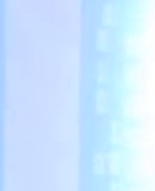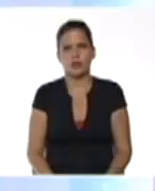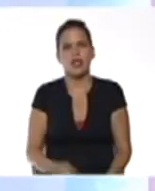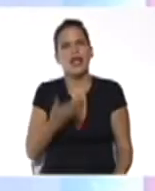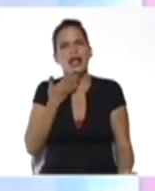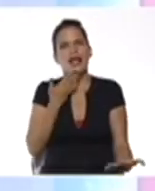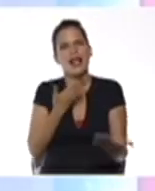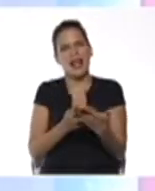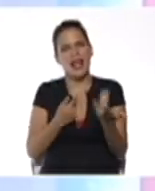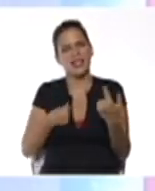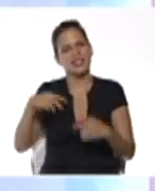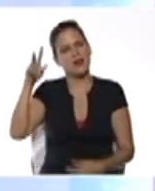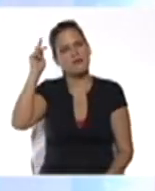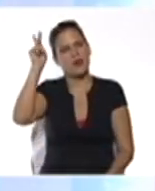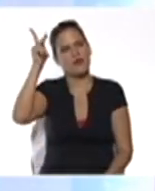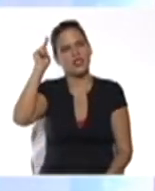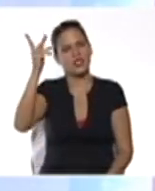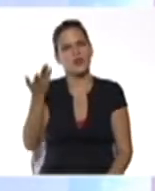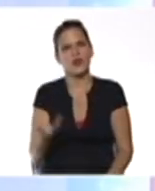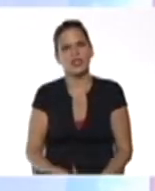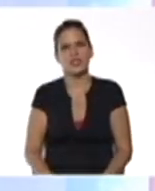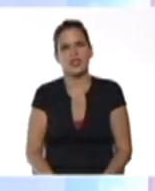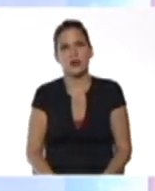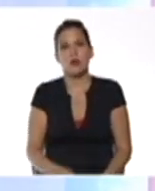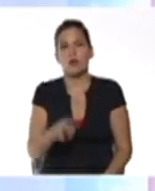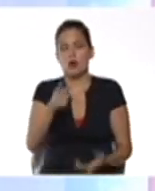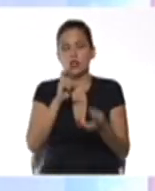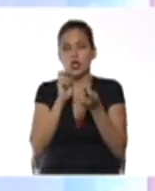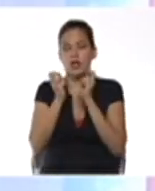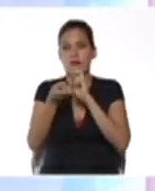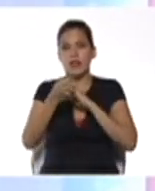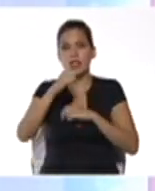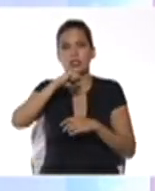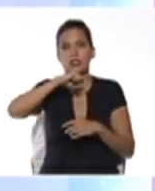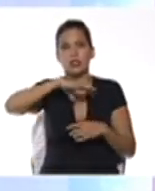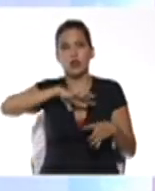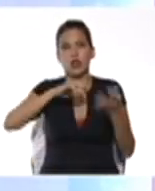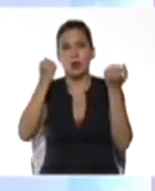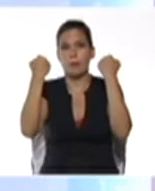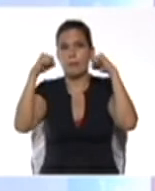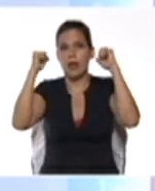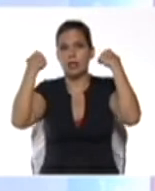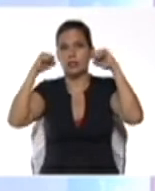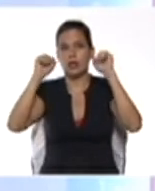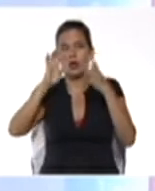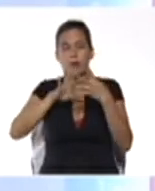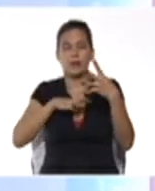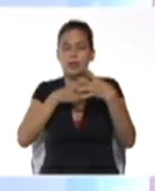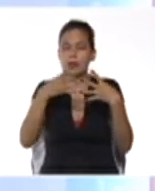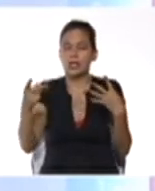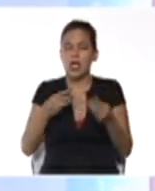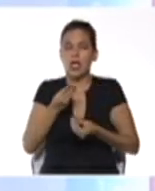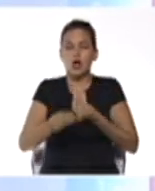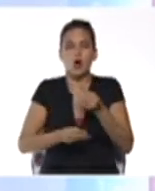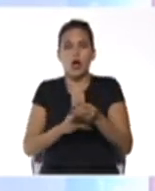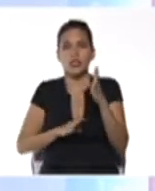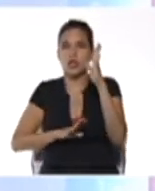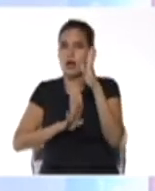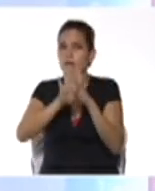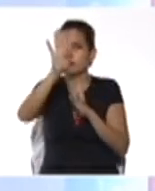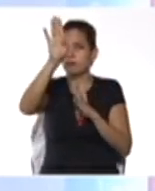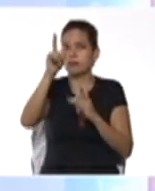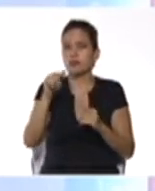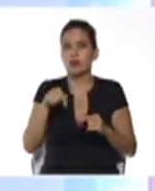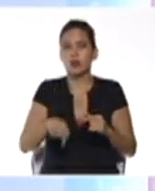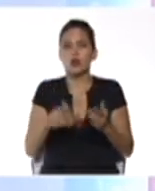muchísimas gracias profesor yuliver carpio por esos referentes teóricos prácticos de matemática que nos hacen avanzar esta vez